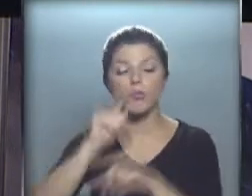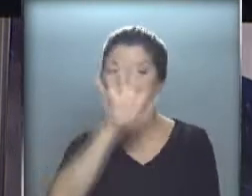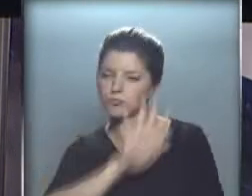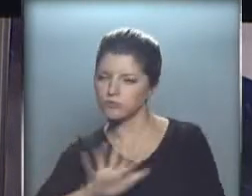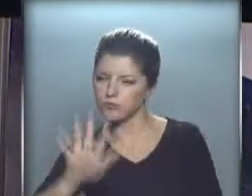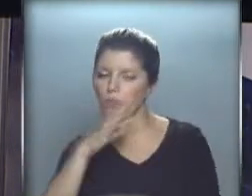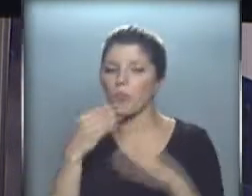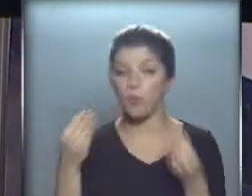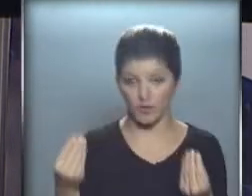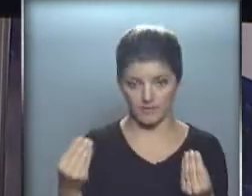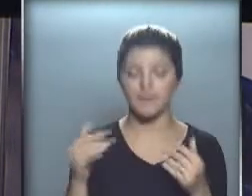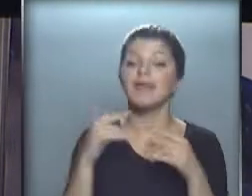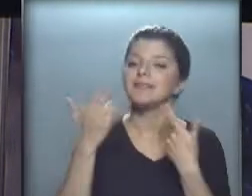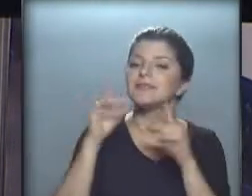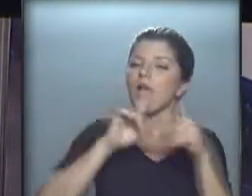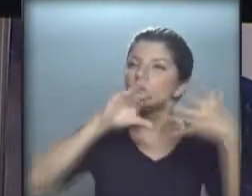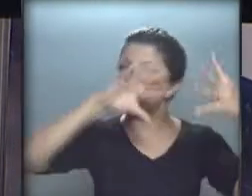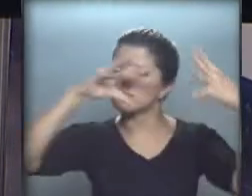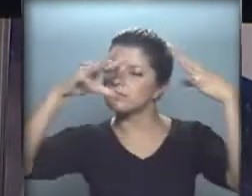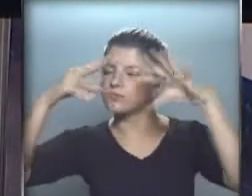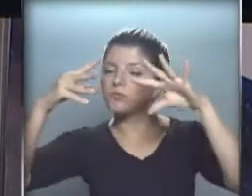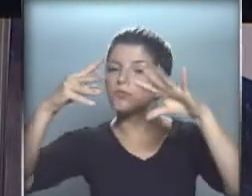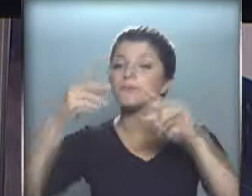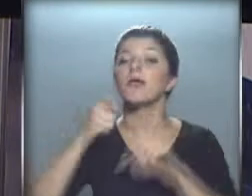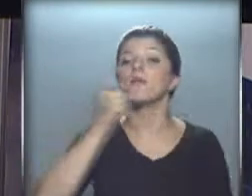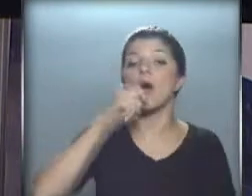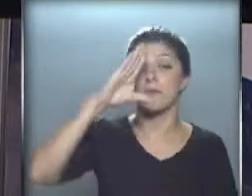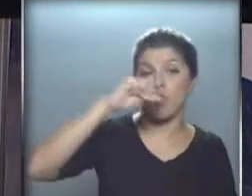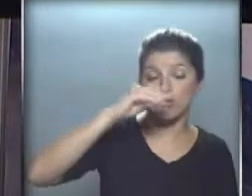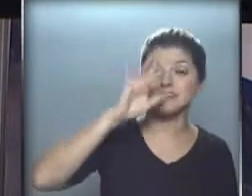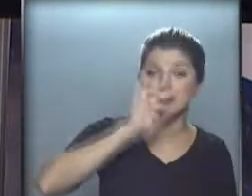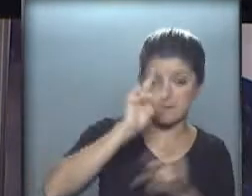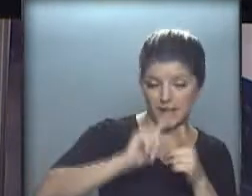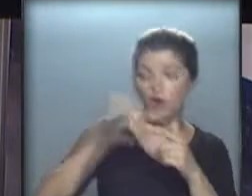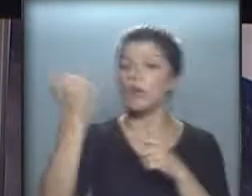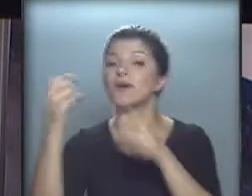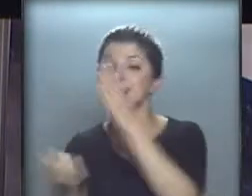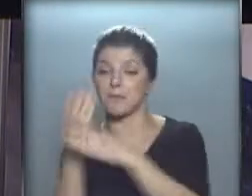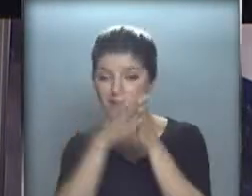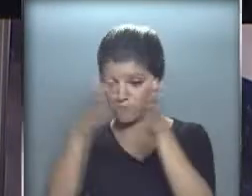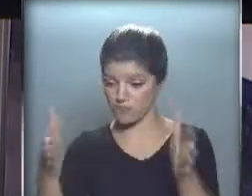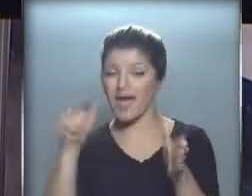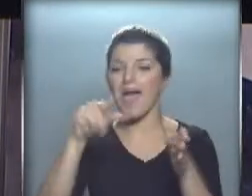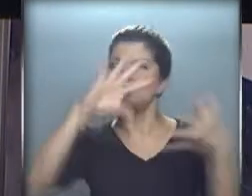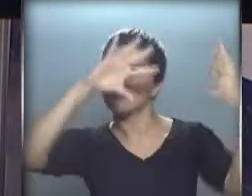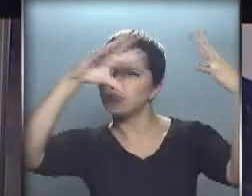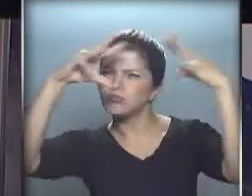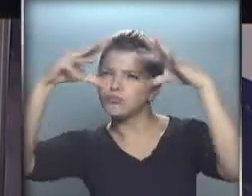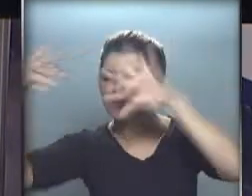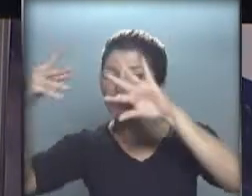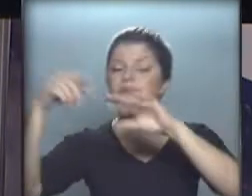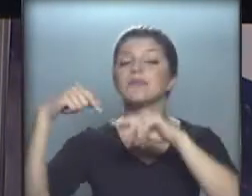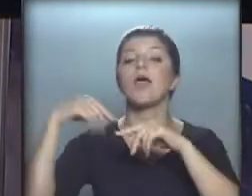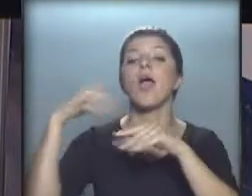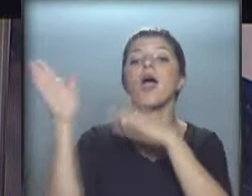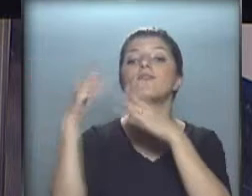nieblas y neblinas. El cielo irá de algo a parcialmente nublado entre la noche del miércoles y la mañana del jueves, el cielo estará con mucha nubosidad. El viento seguirá